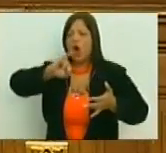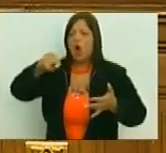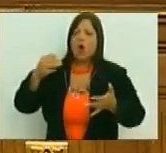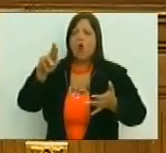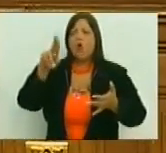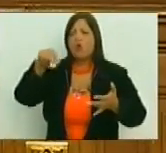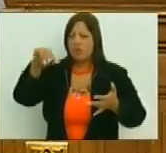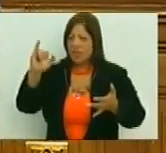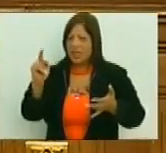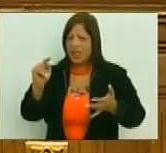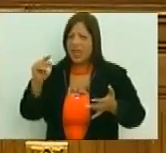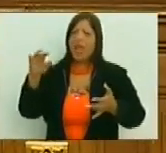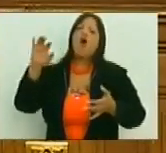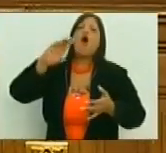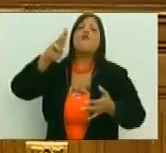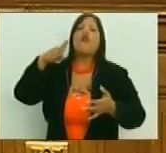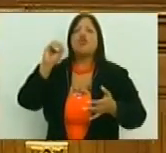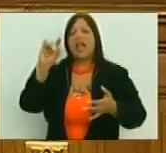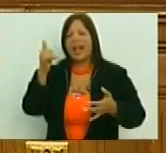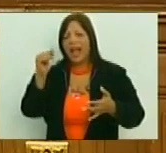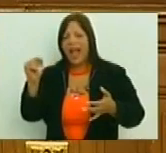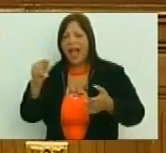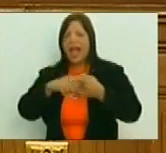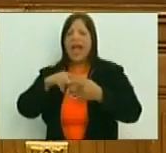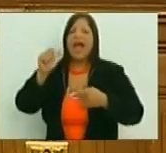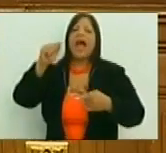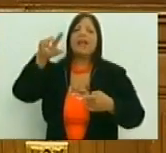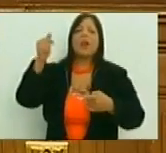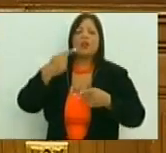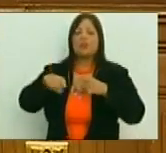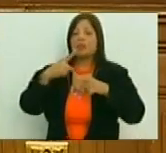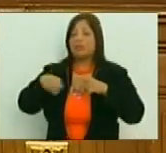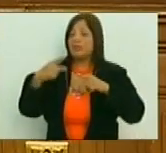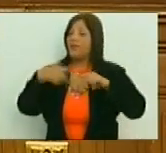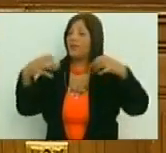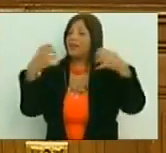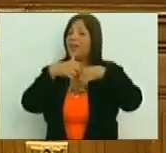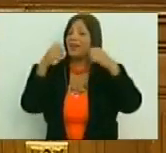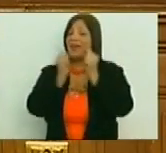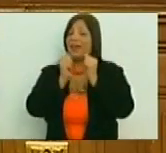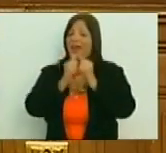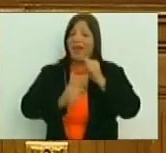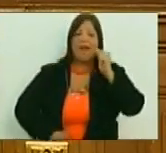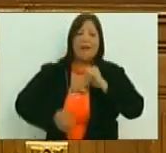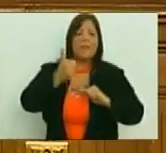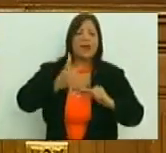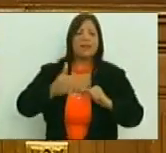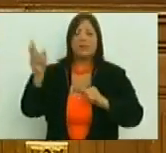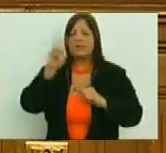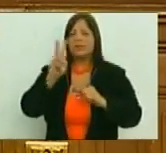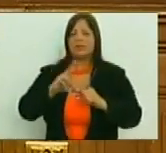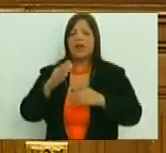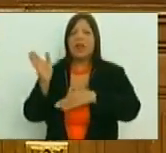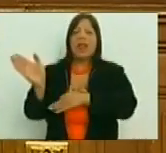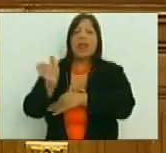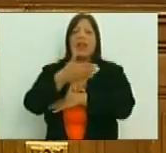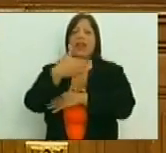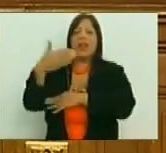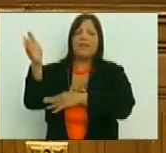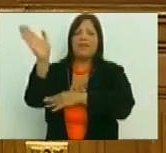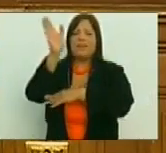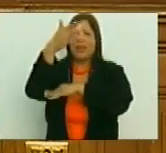en Boyacá en Ayacucho este país hoy más que nunca levanta